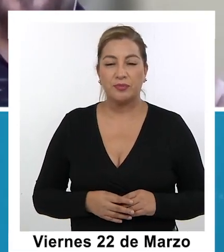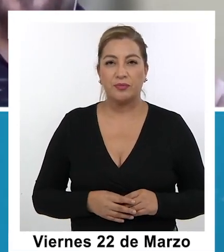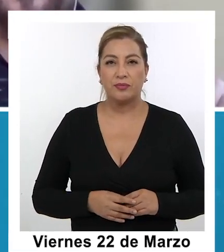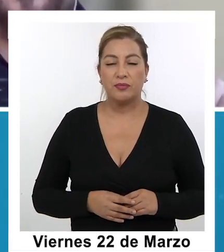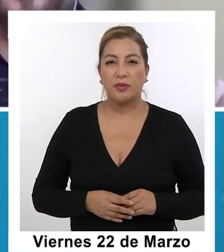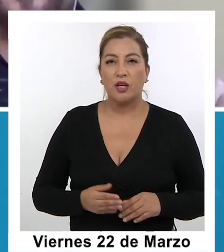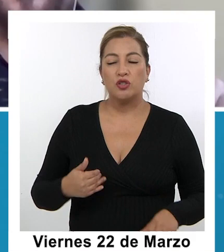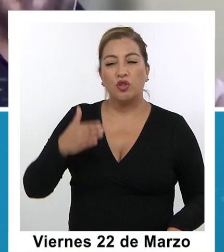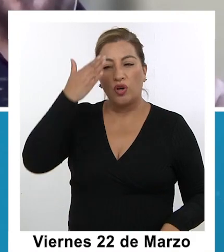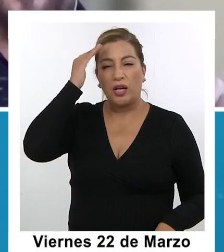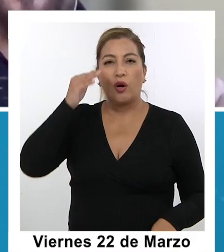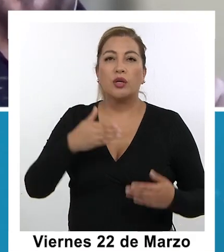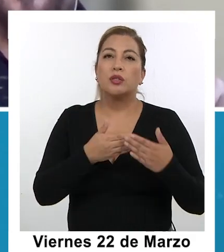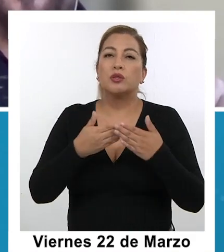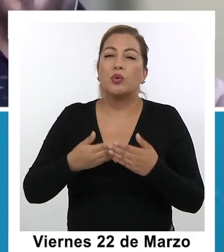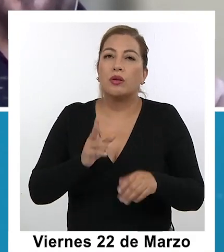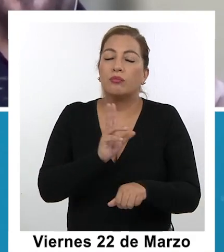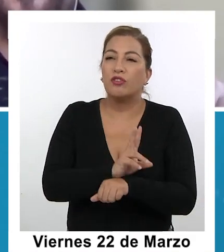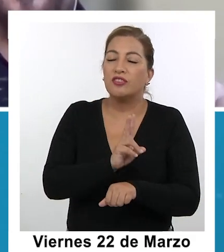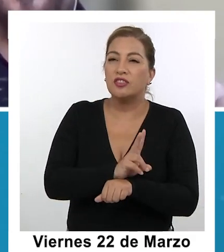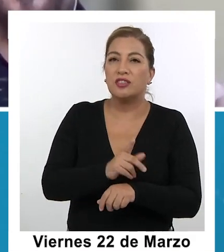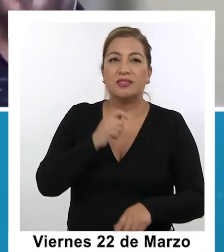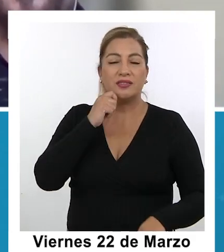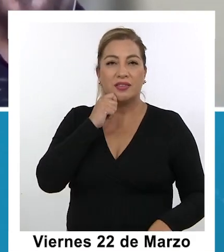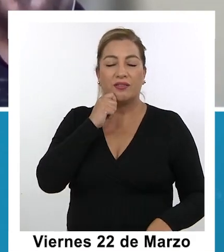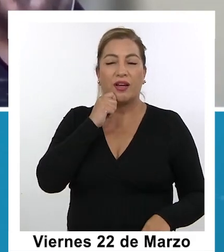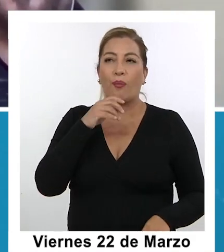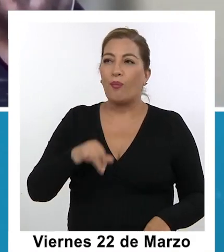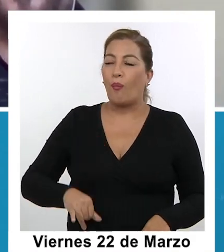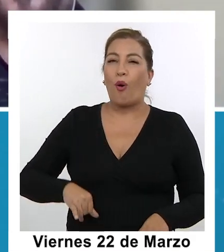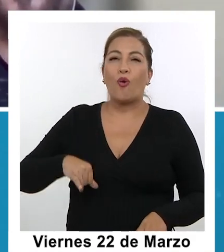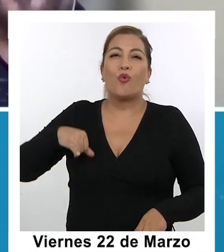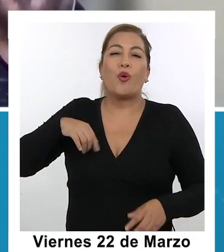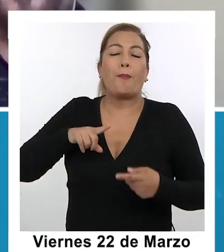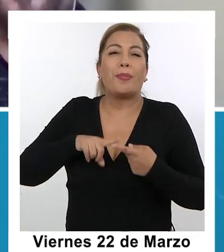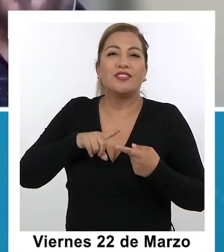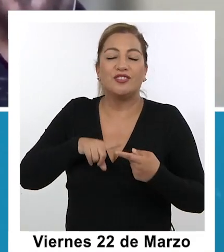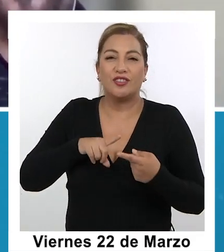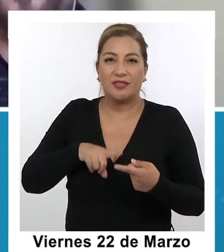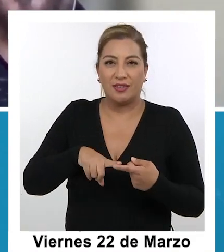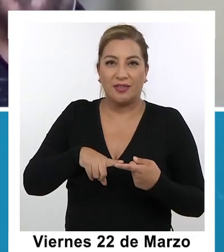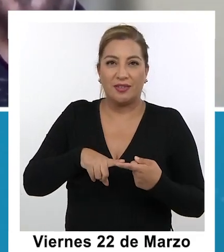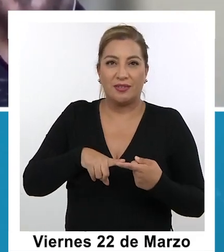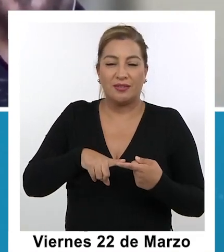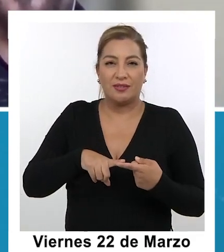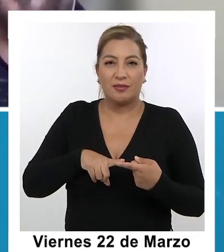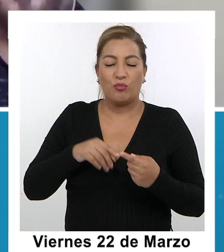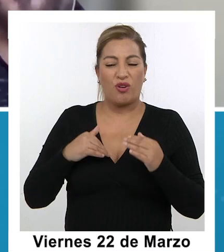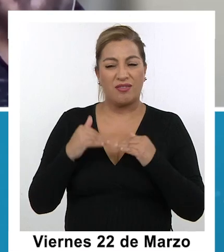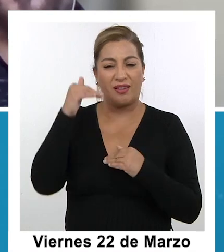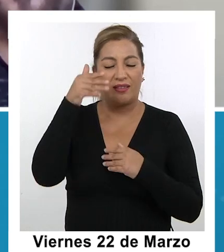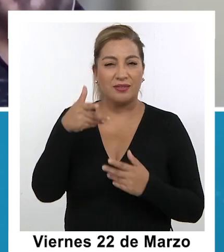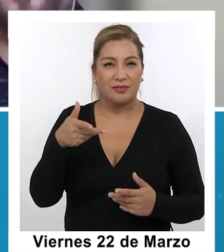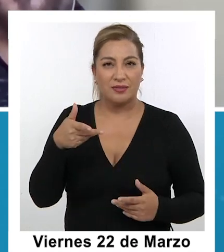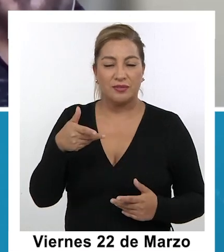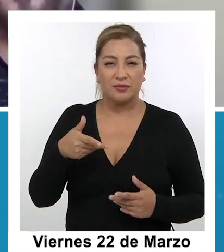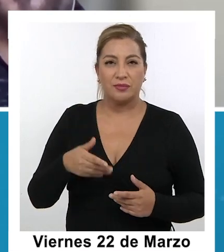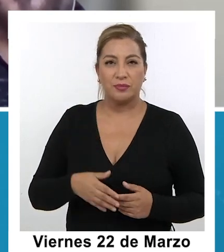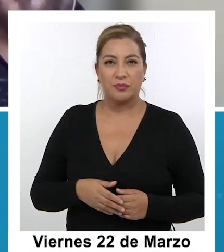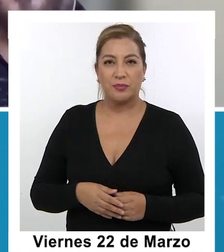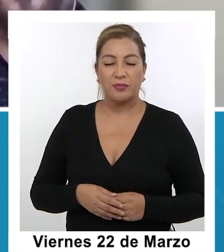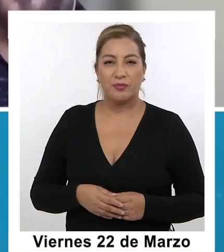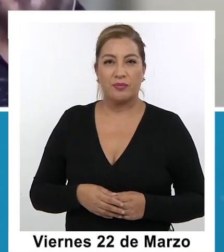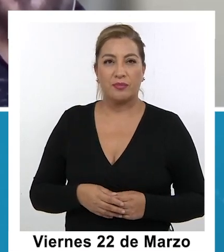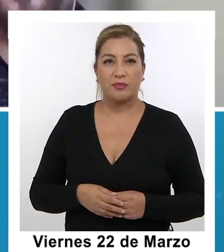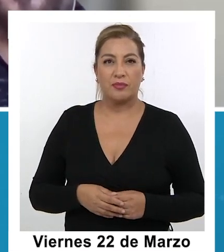estudiar pedagogía, eh, tiene que ver con un grado de satisfacción personal y social altísimo. Eh, me parece